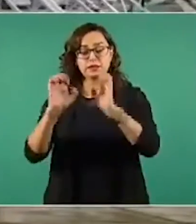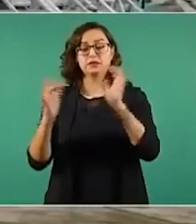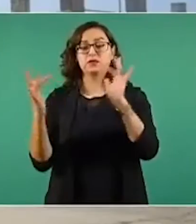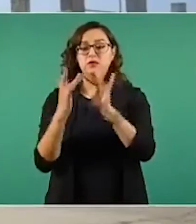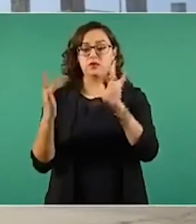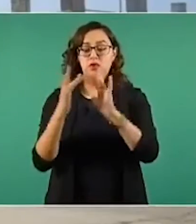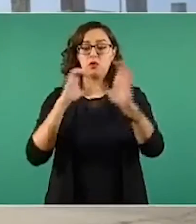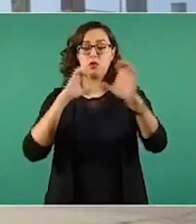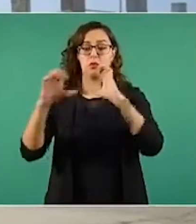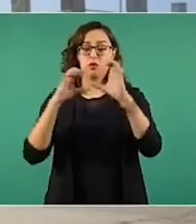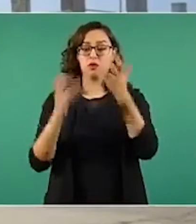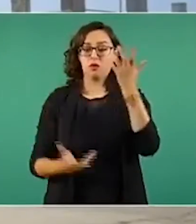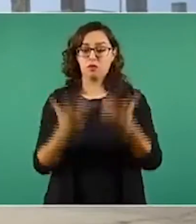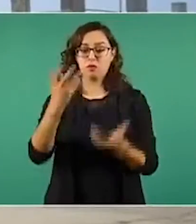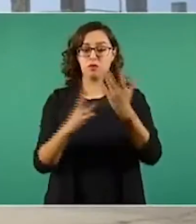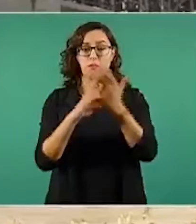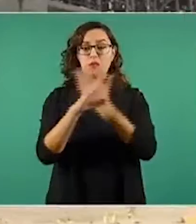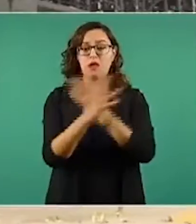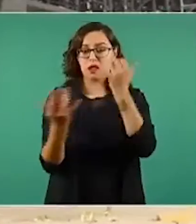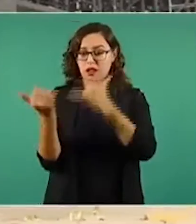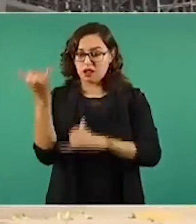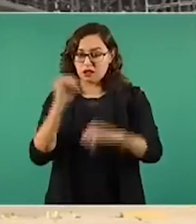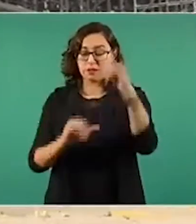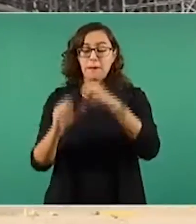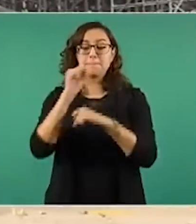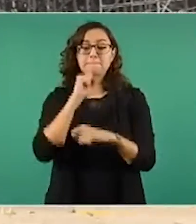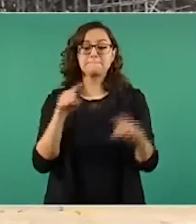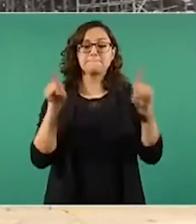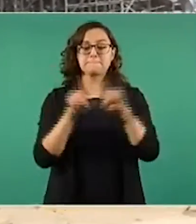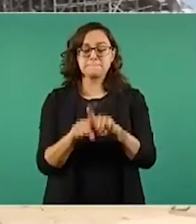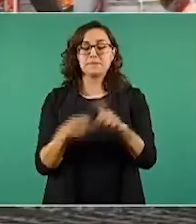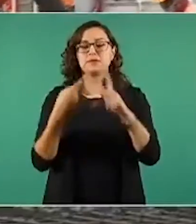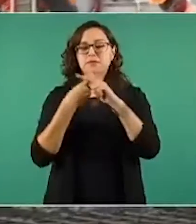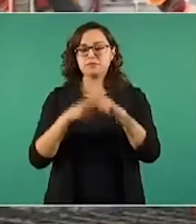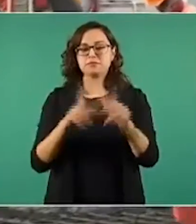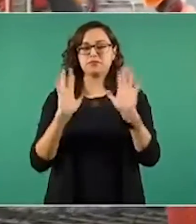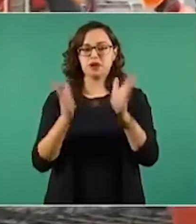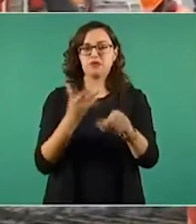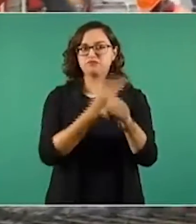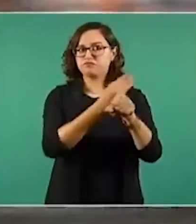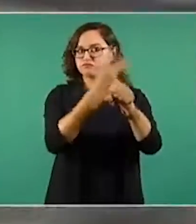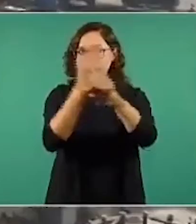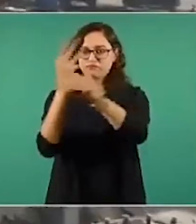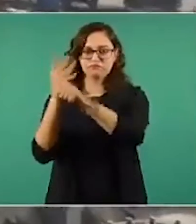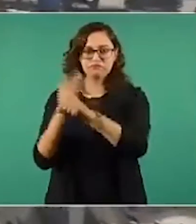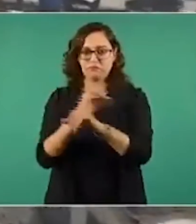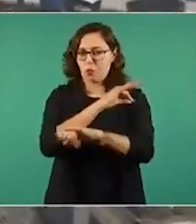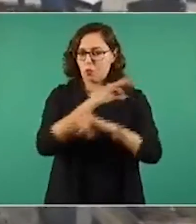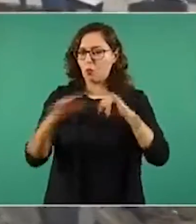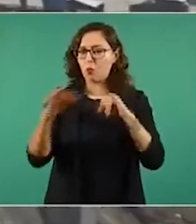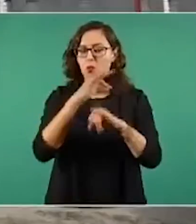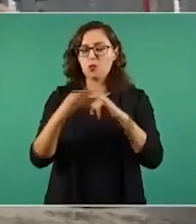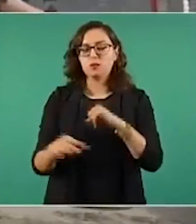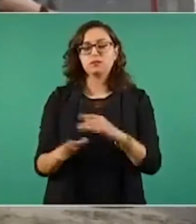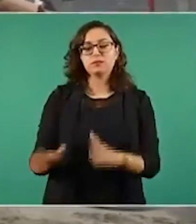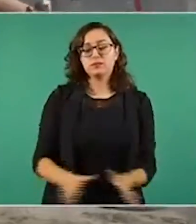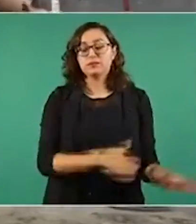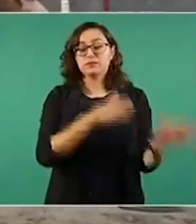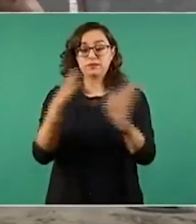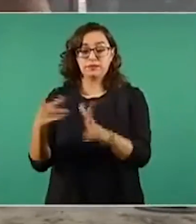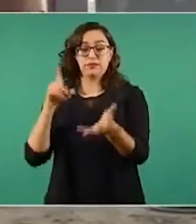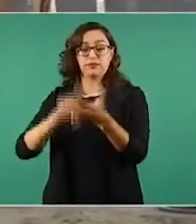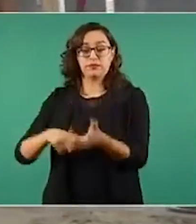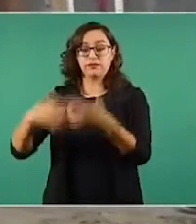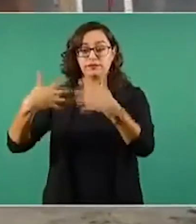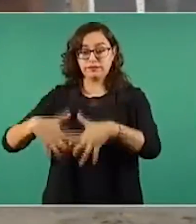contra incendio y el laboratorio continúan con trabajos de obra falsa, cimbrado y vaciado de concreto. En el área de proceso se lleva a